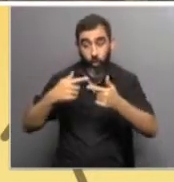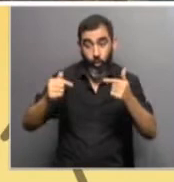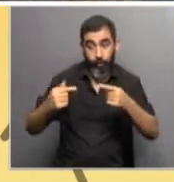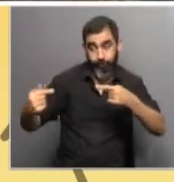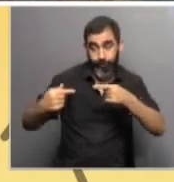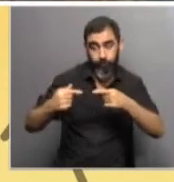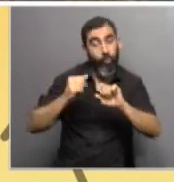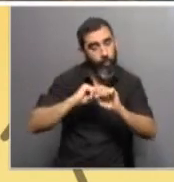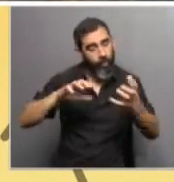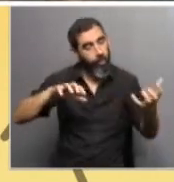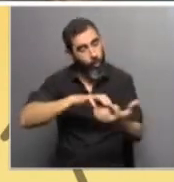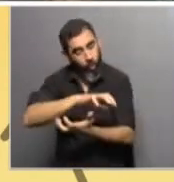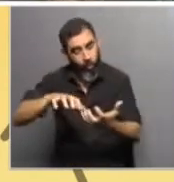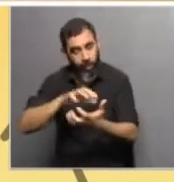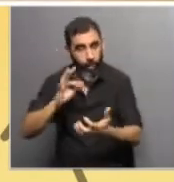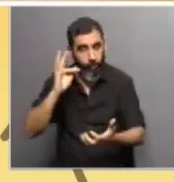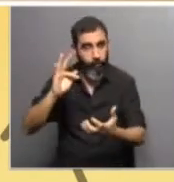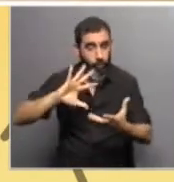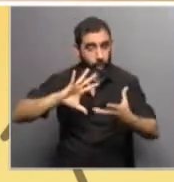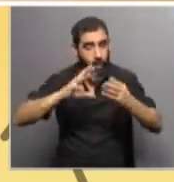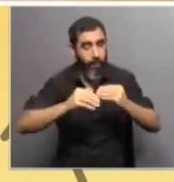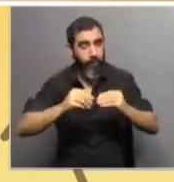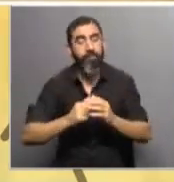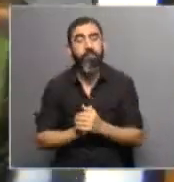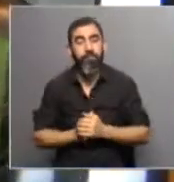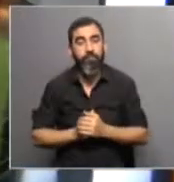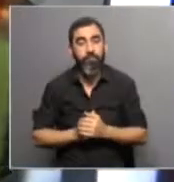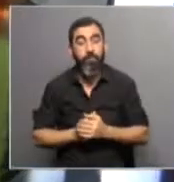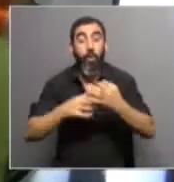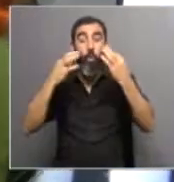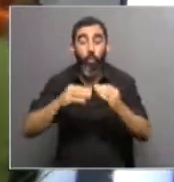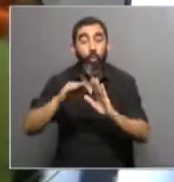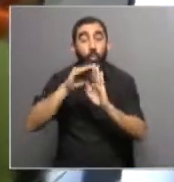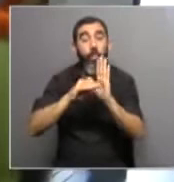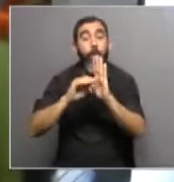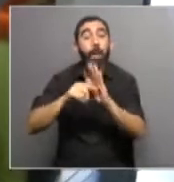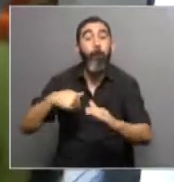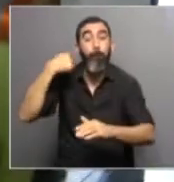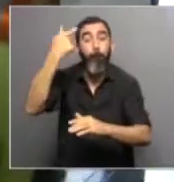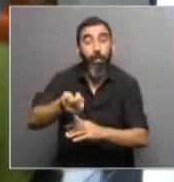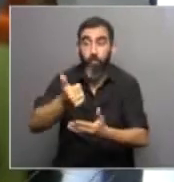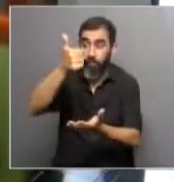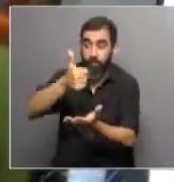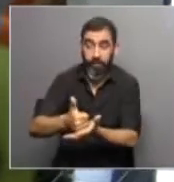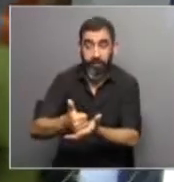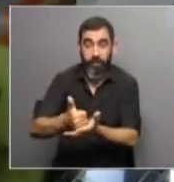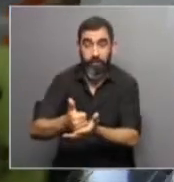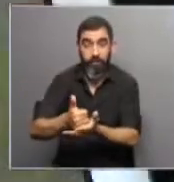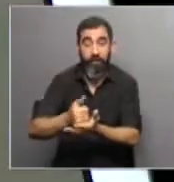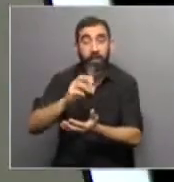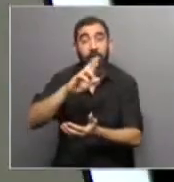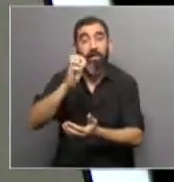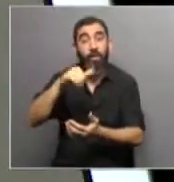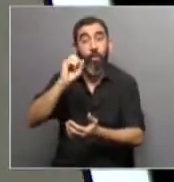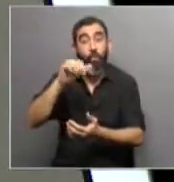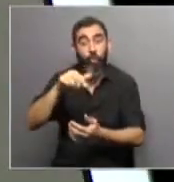puede ser bastante complicado para la adaptación a la zona costera. Lo dejaste justo para el programa que viene, Marcelo, que vamos a contar en estudio con la presencia de Madalén Renón